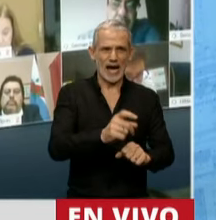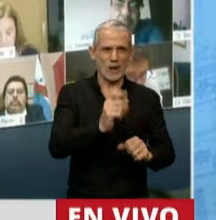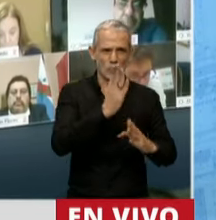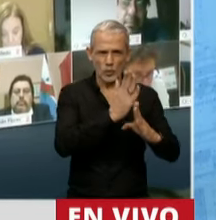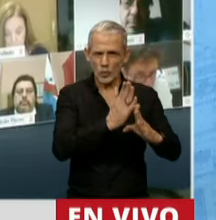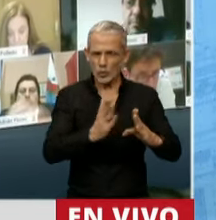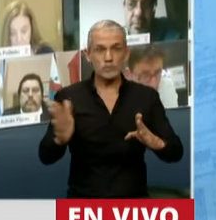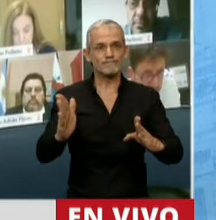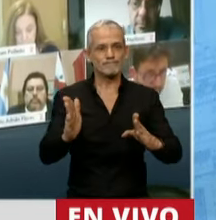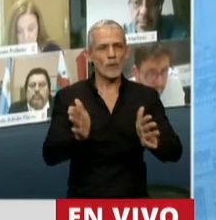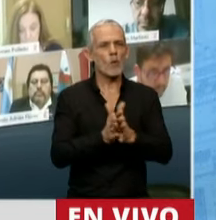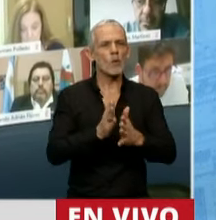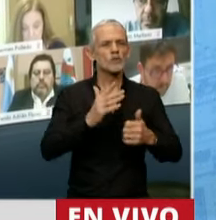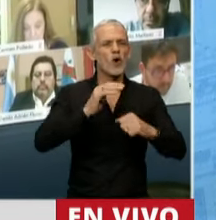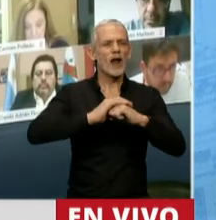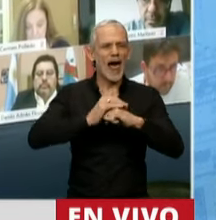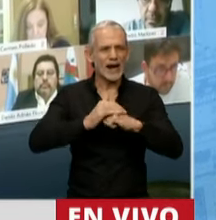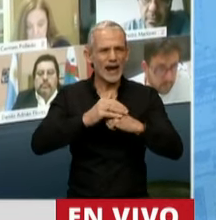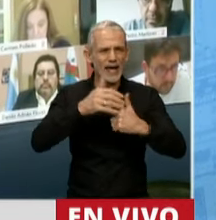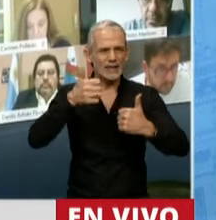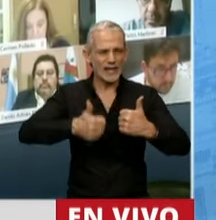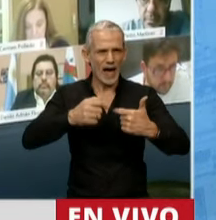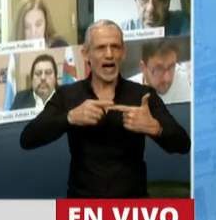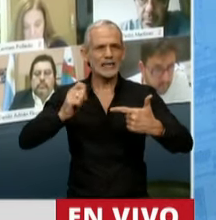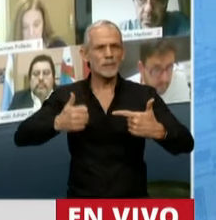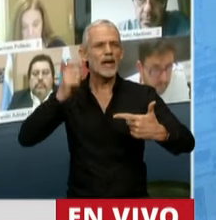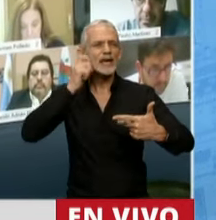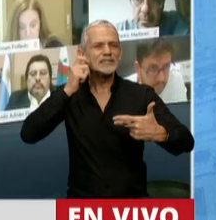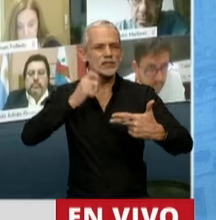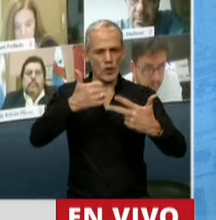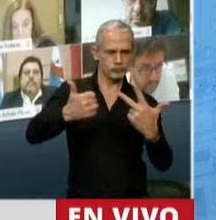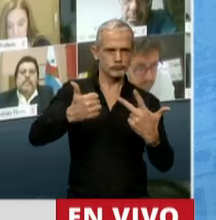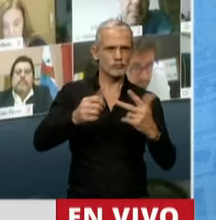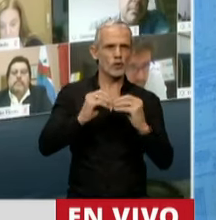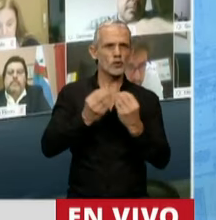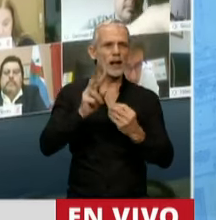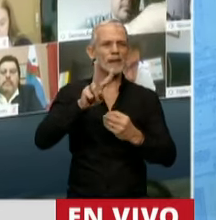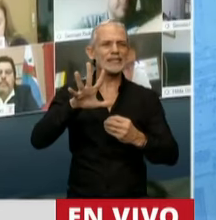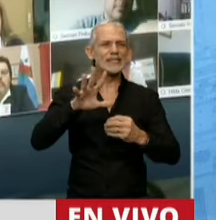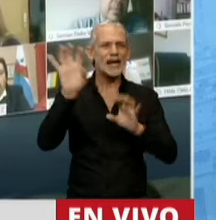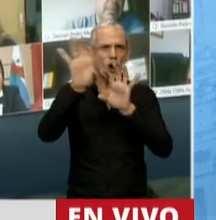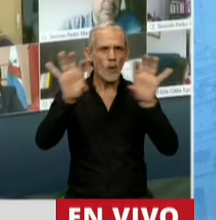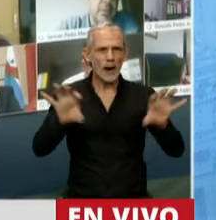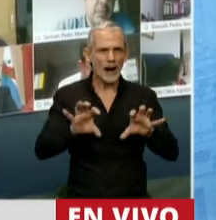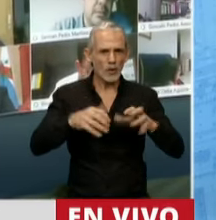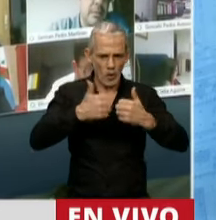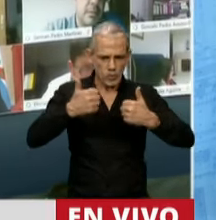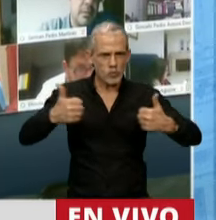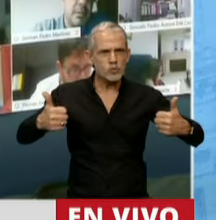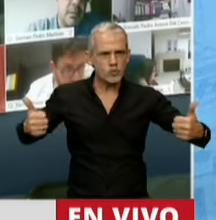junto a Horacio Rodríguez Larreta y Axel Kicillof y los 23 gobernadores de todo el país,